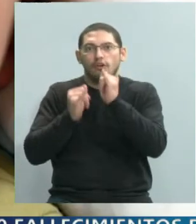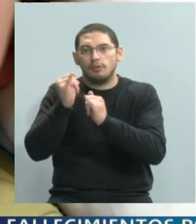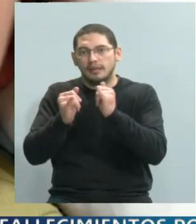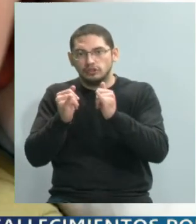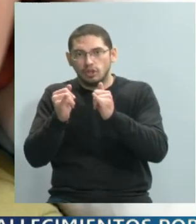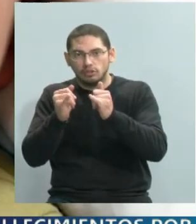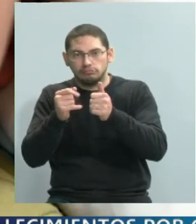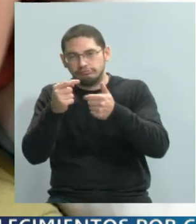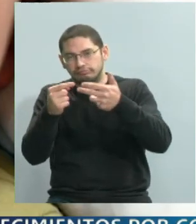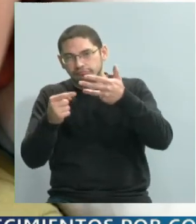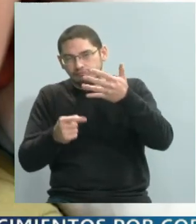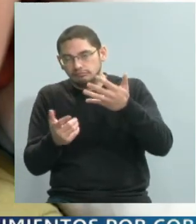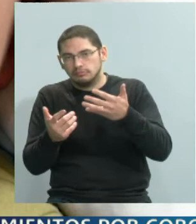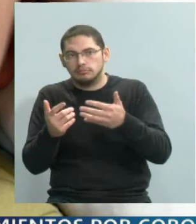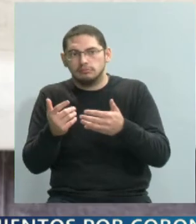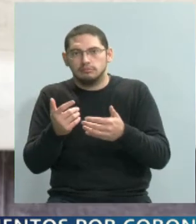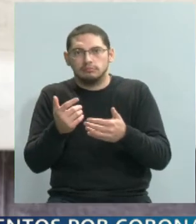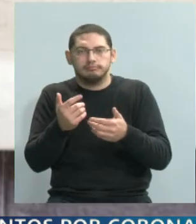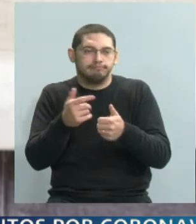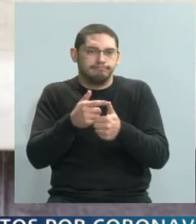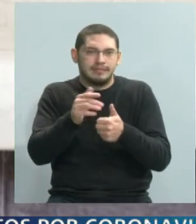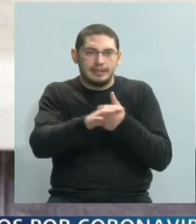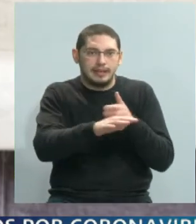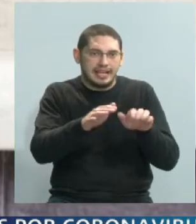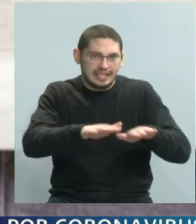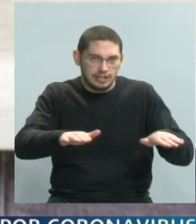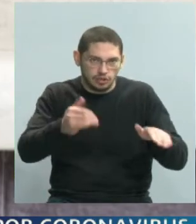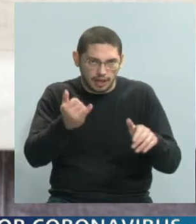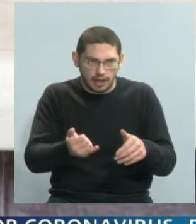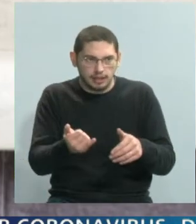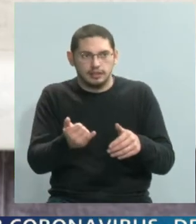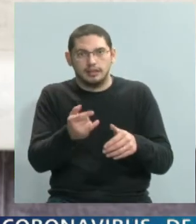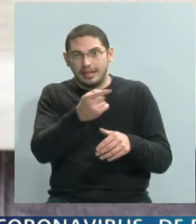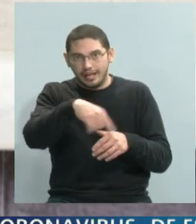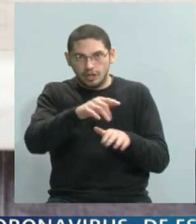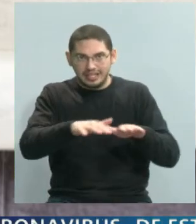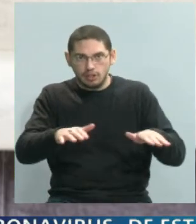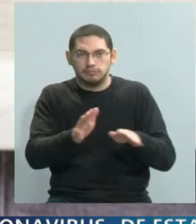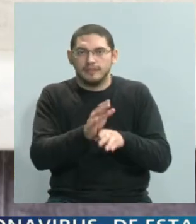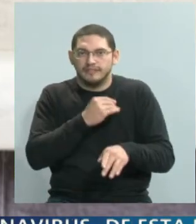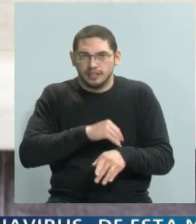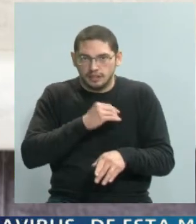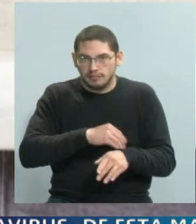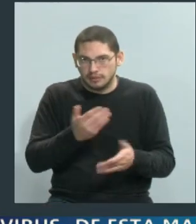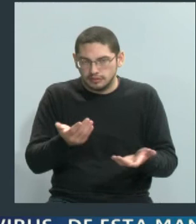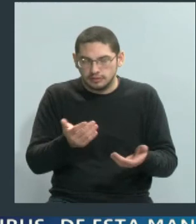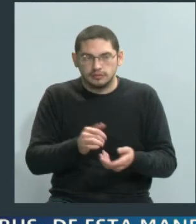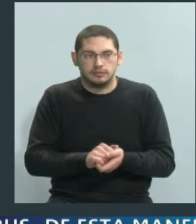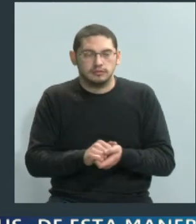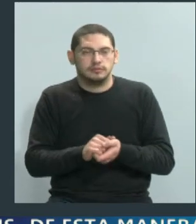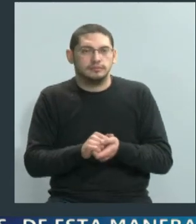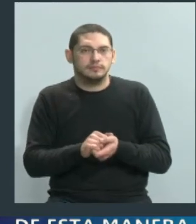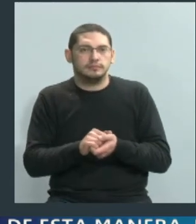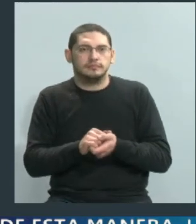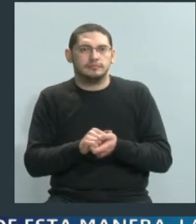bien es un síndrome que por lógica, porque hay niños, hay niños y niñas que están siendo víctimas, si bien necesita